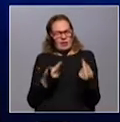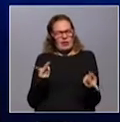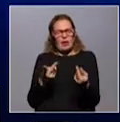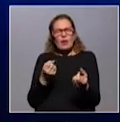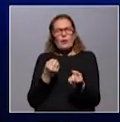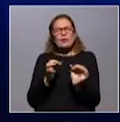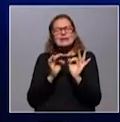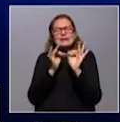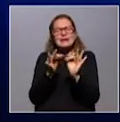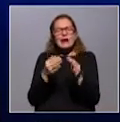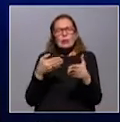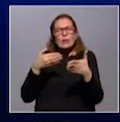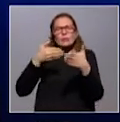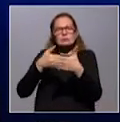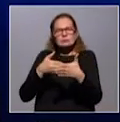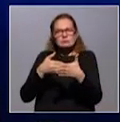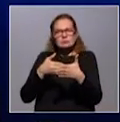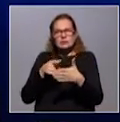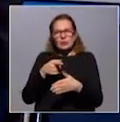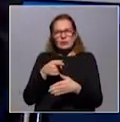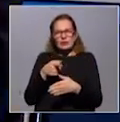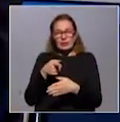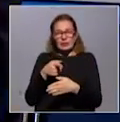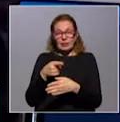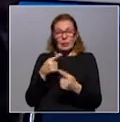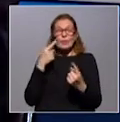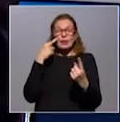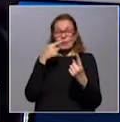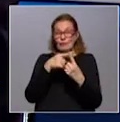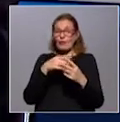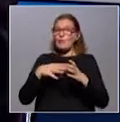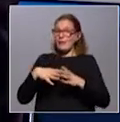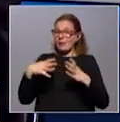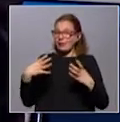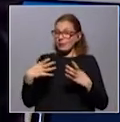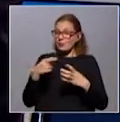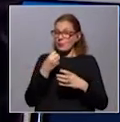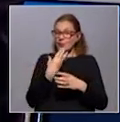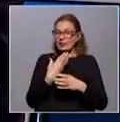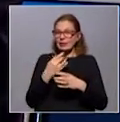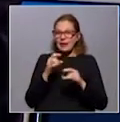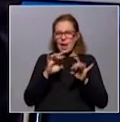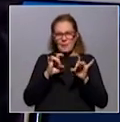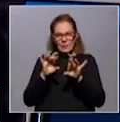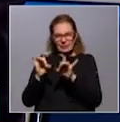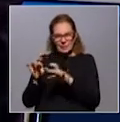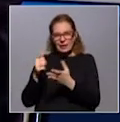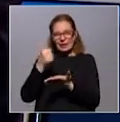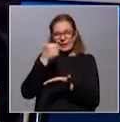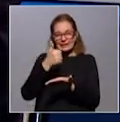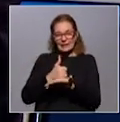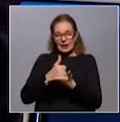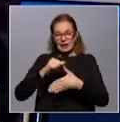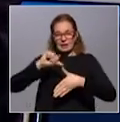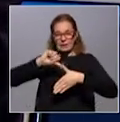evitar llegar a esa transmisión? Bueno, ese va a ser el gran desafío, porque el epicentro de la pandemia está ahora en